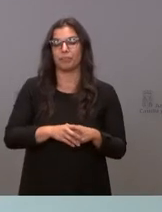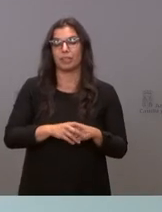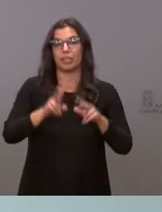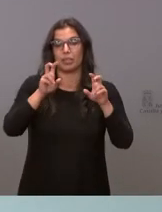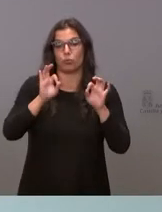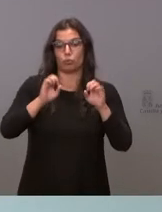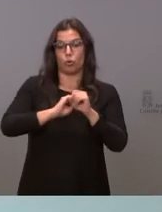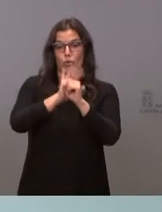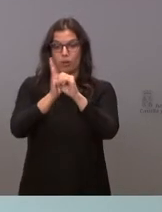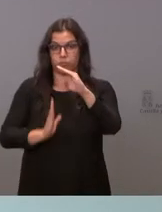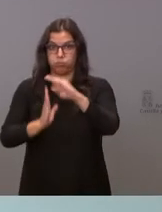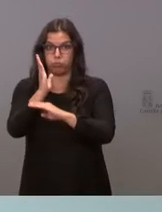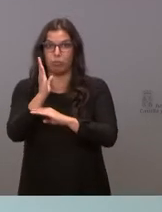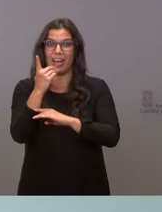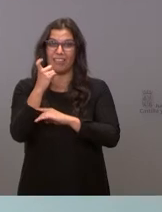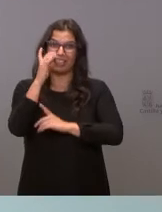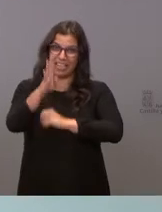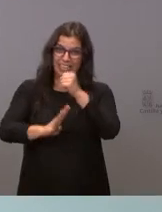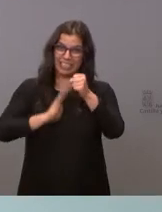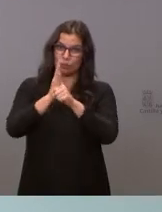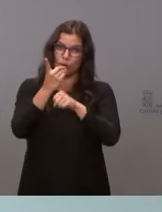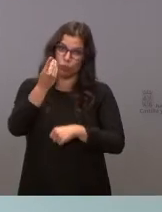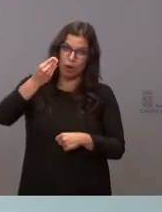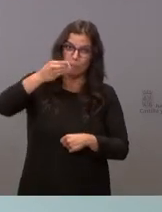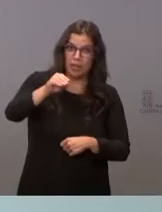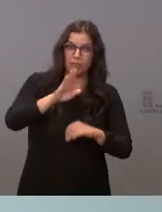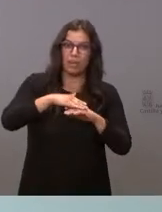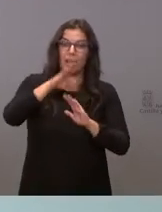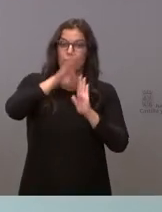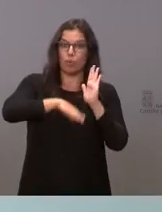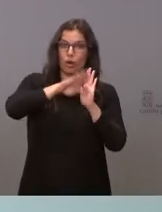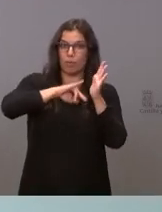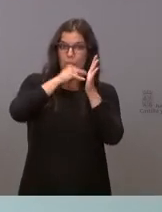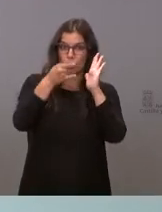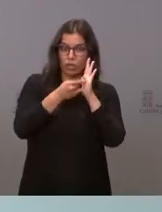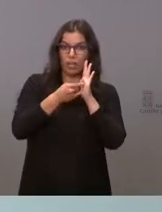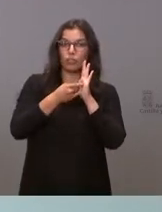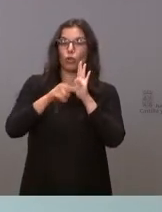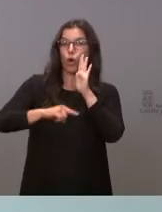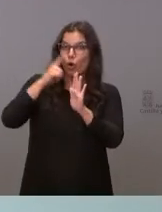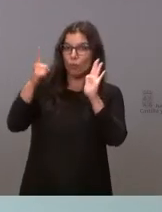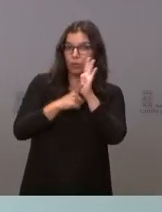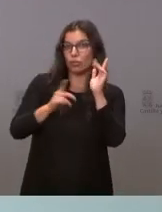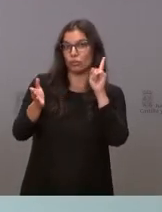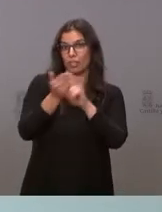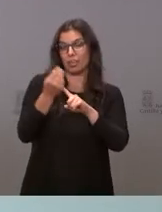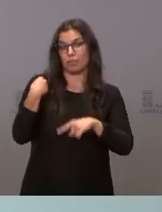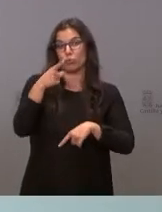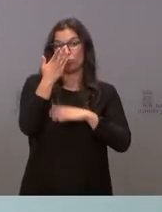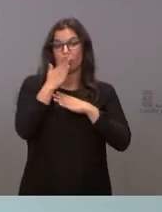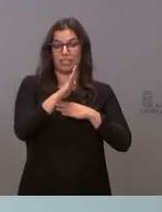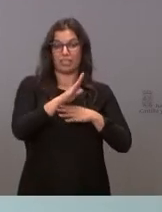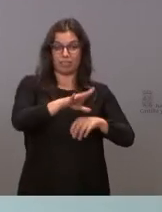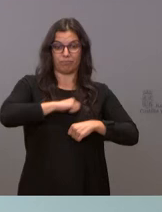pandemia, hará falta otra legislatura más para completar el proyecto de progreso para Castilla y León que traía a la